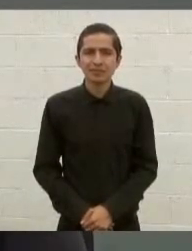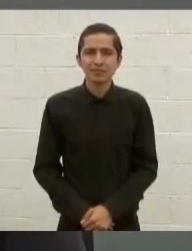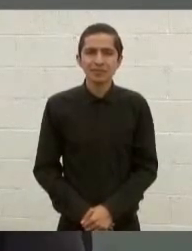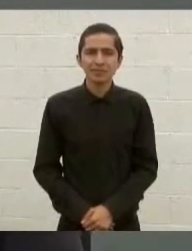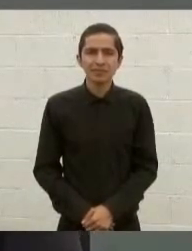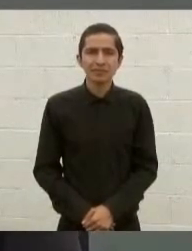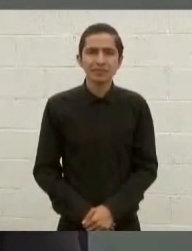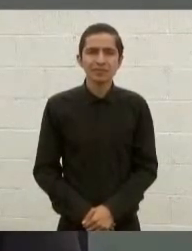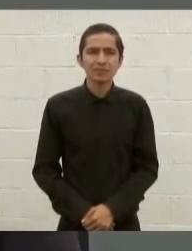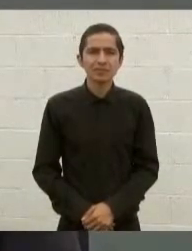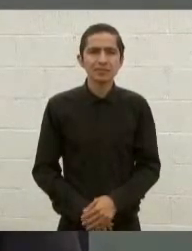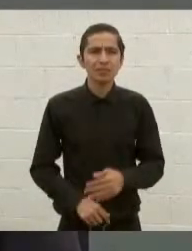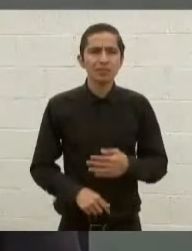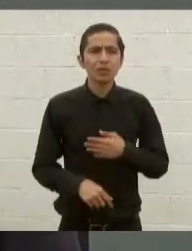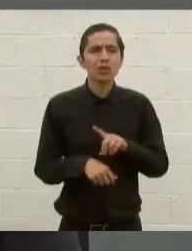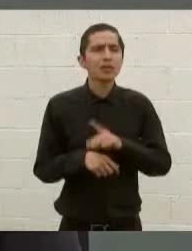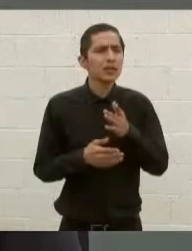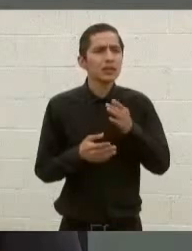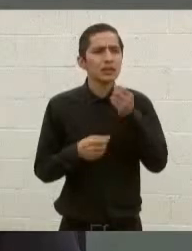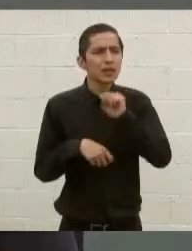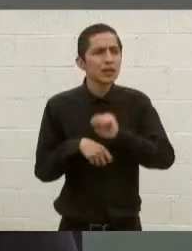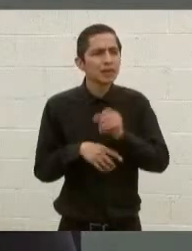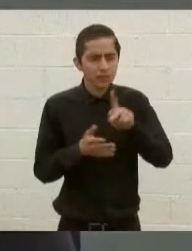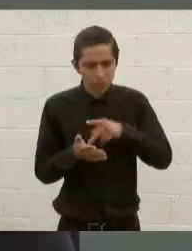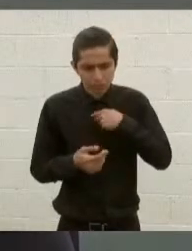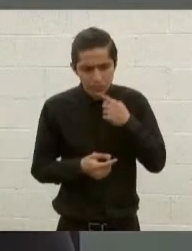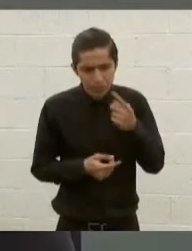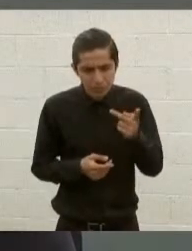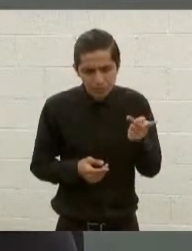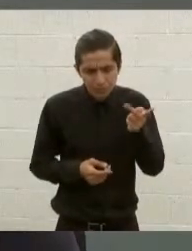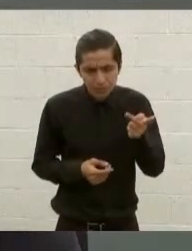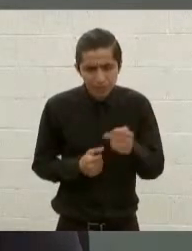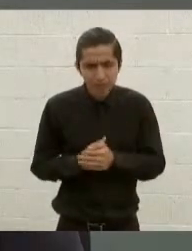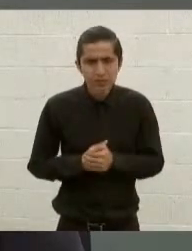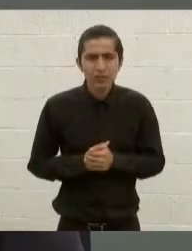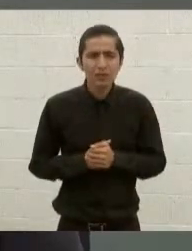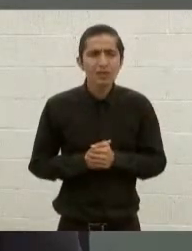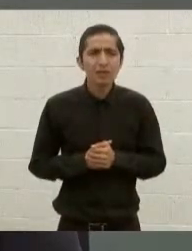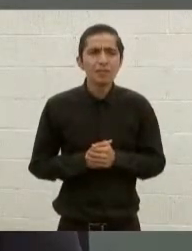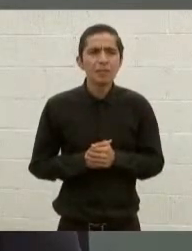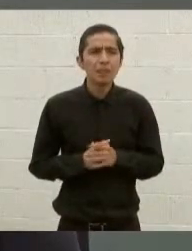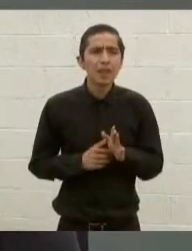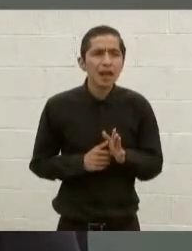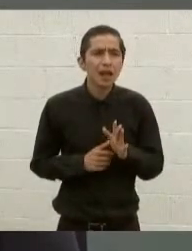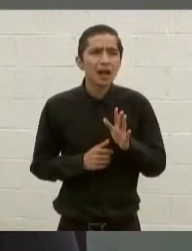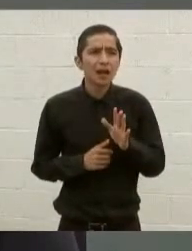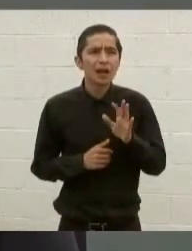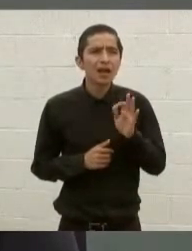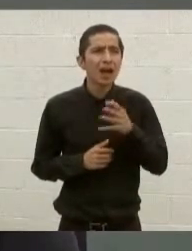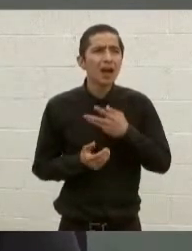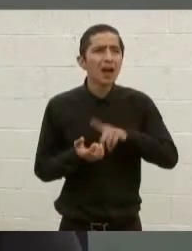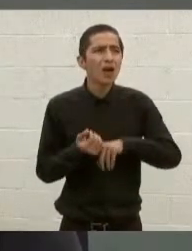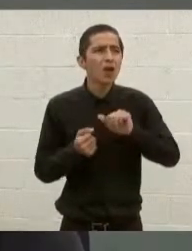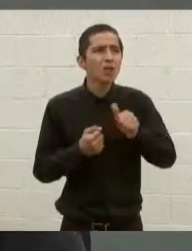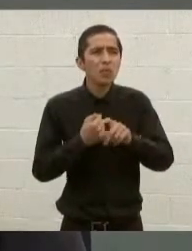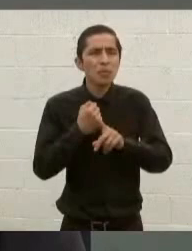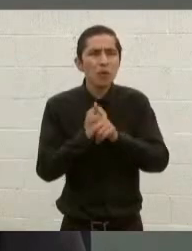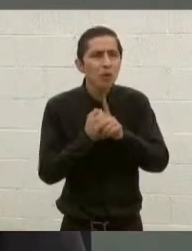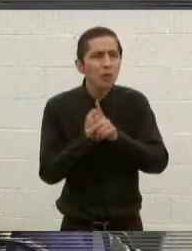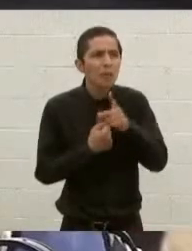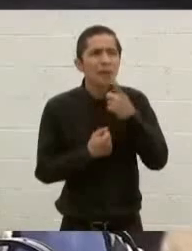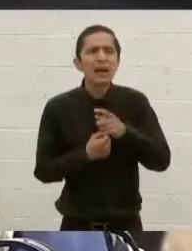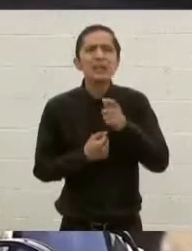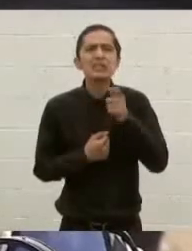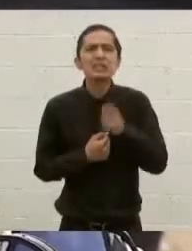Buenos días, secretario. Preguntarle, por un lado, se ha manejado también la versión de que había otro retén más adelante para